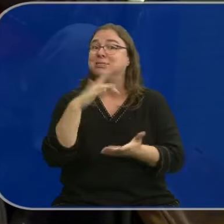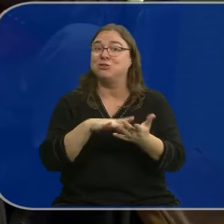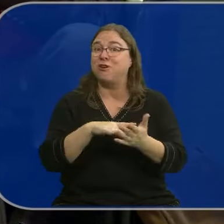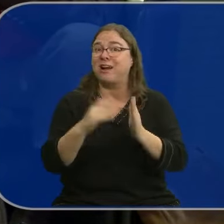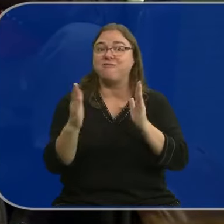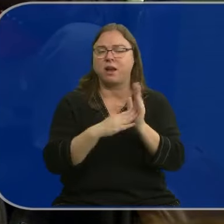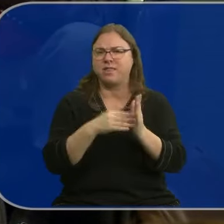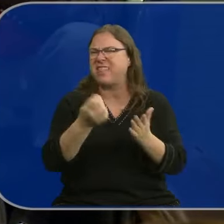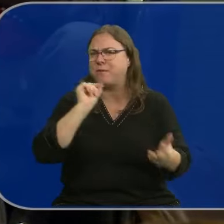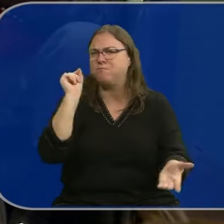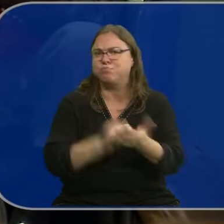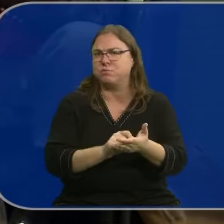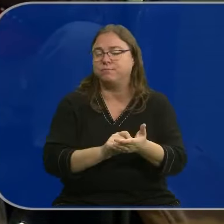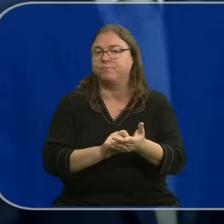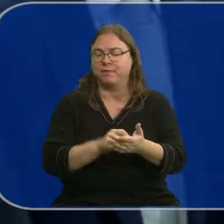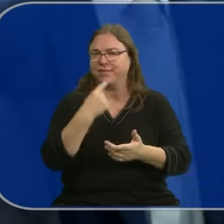y lo ha dicho con estas palabras.